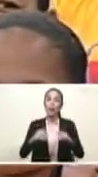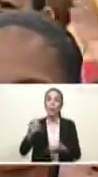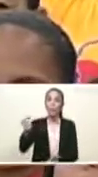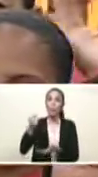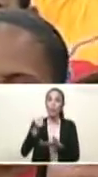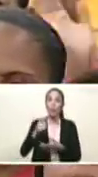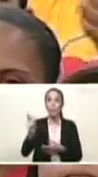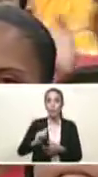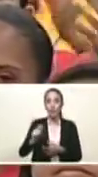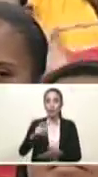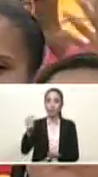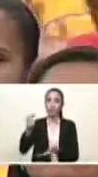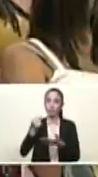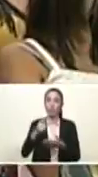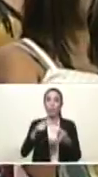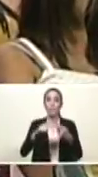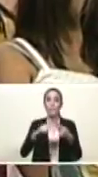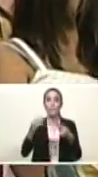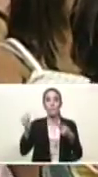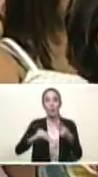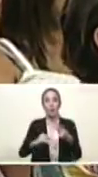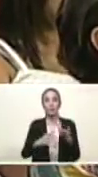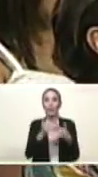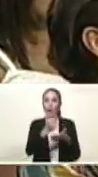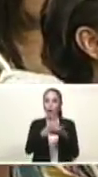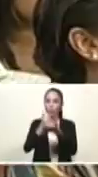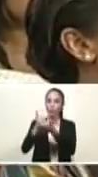con los bonos de hogares de la patria, etc.